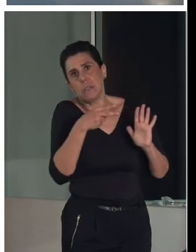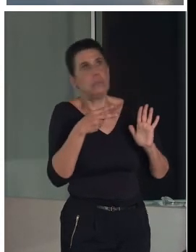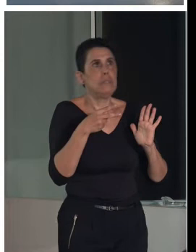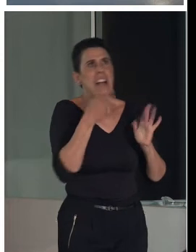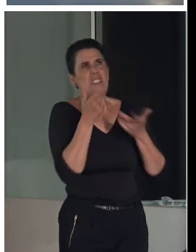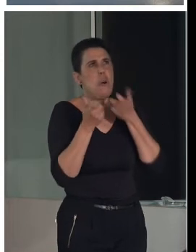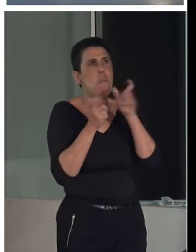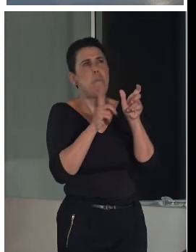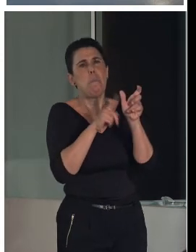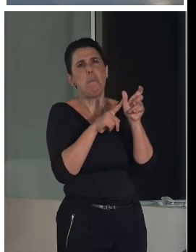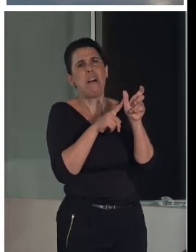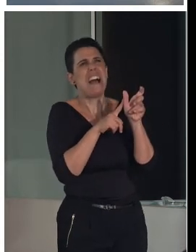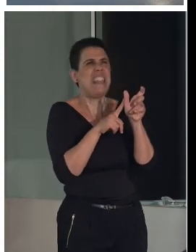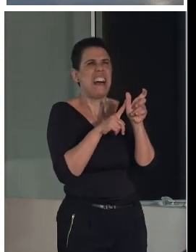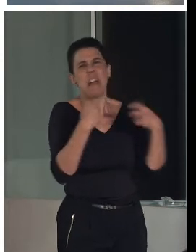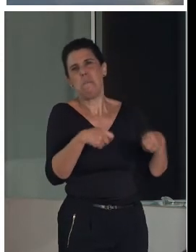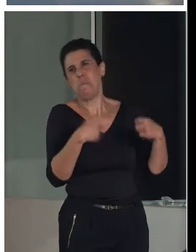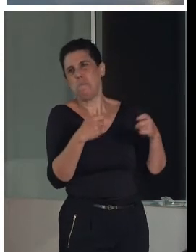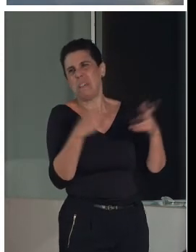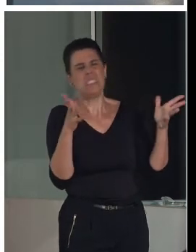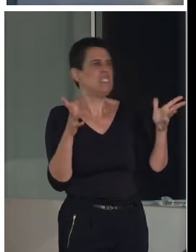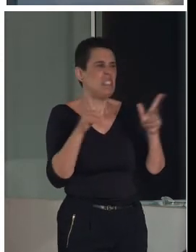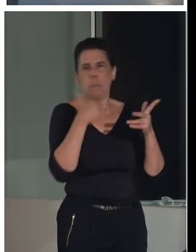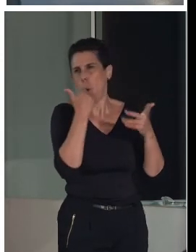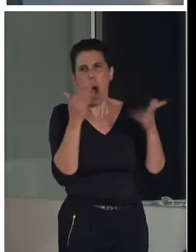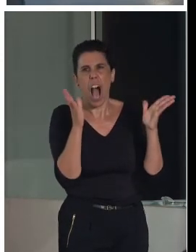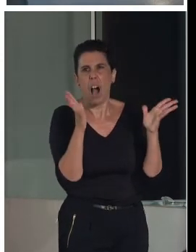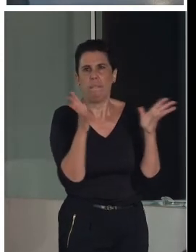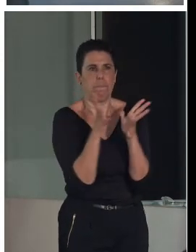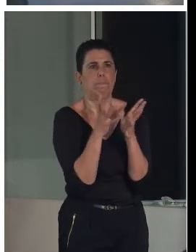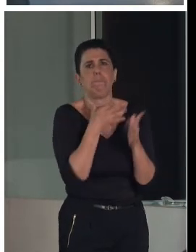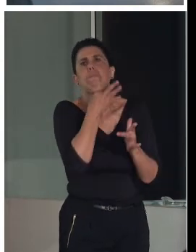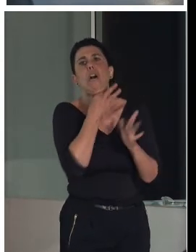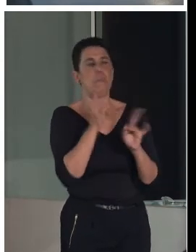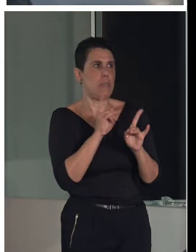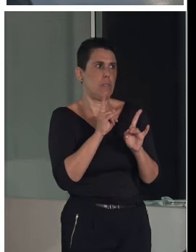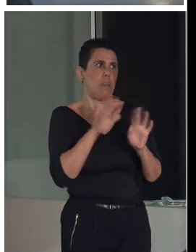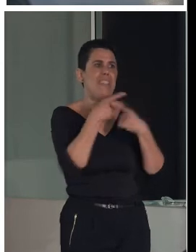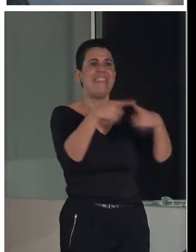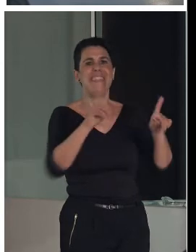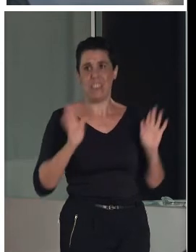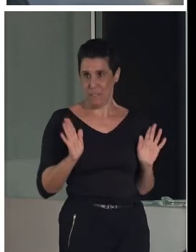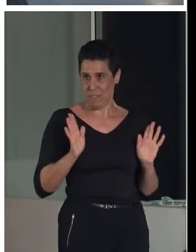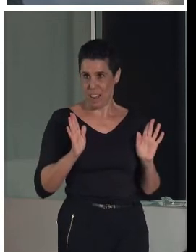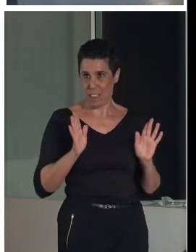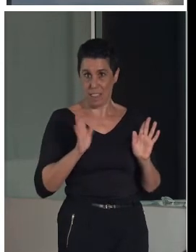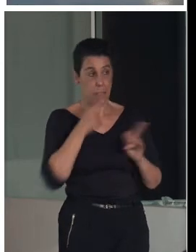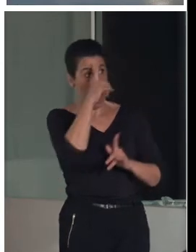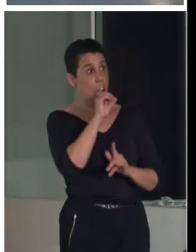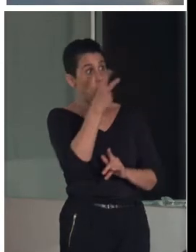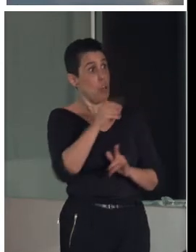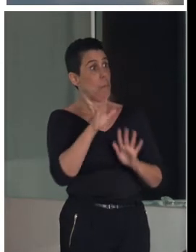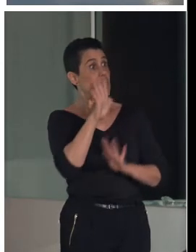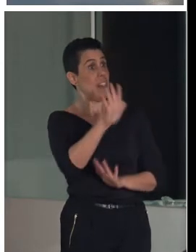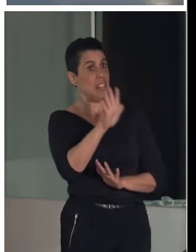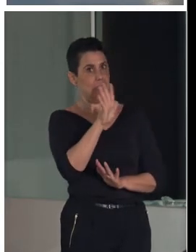palabra descompensado no es, pero con una dimensión diferente a lo que estamos acostumbrados, ¿no? Y bueno, en el año 2005,